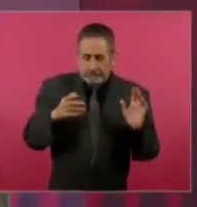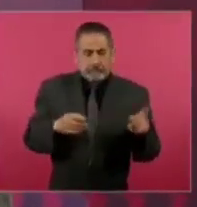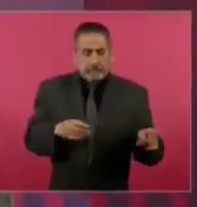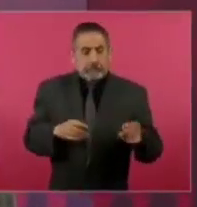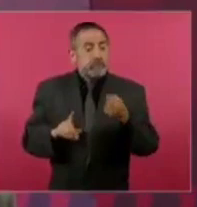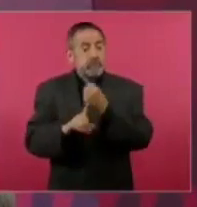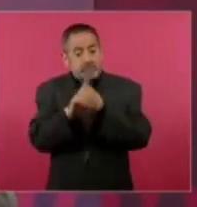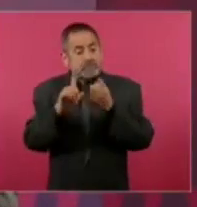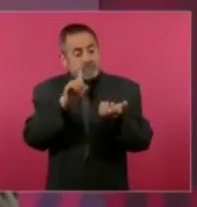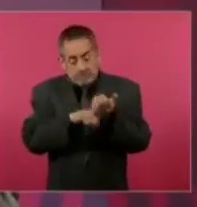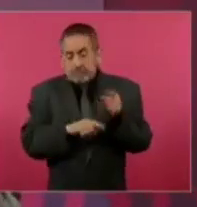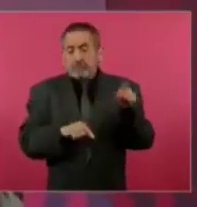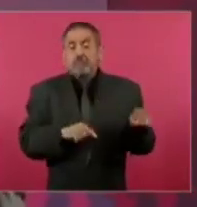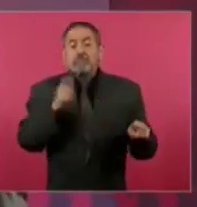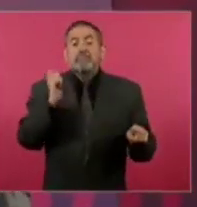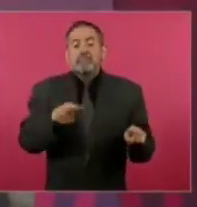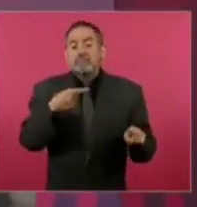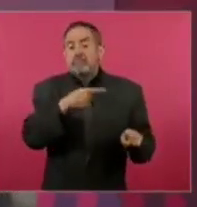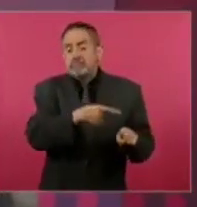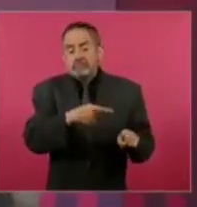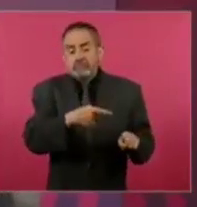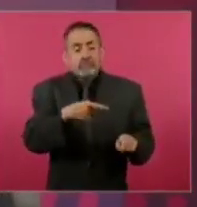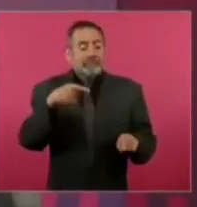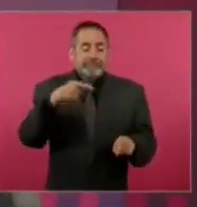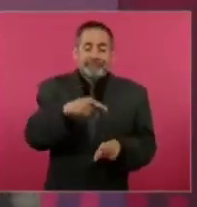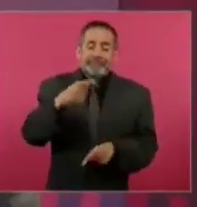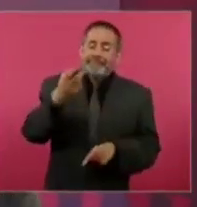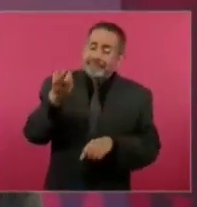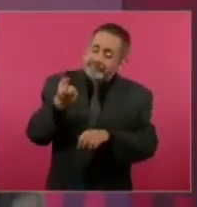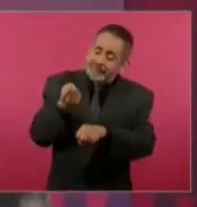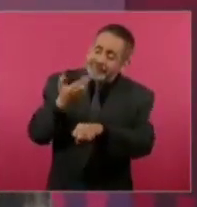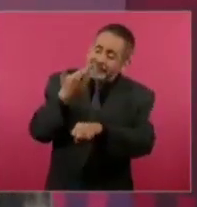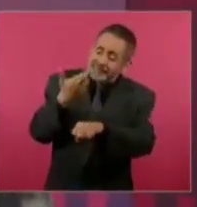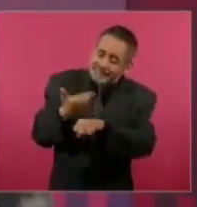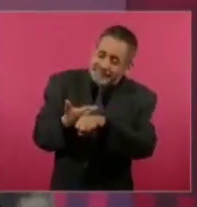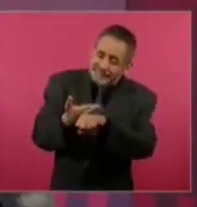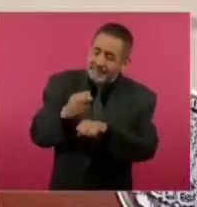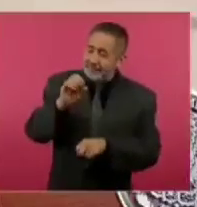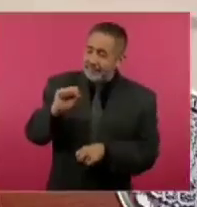no, el problema de Gurría es que era secretario de Hacienda